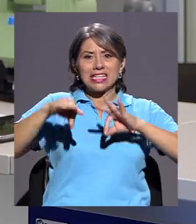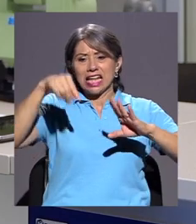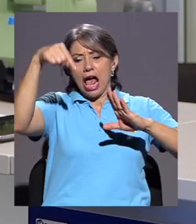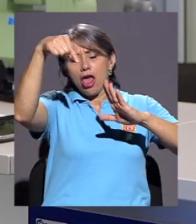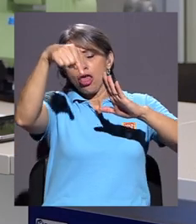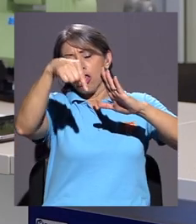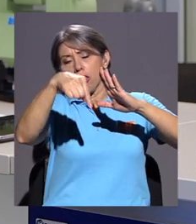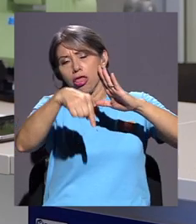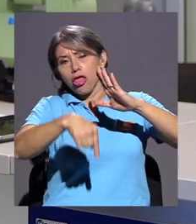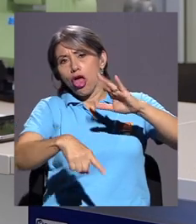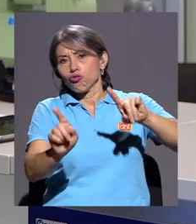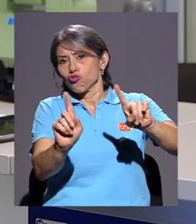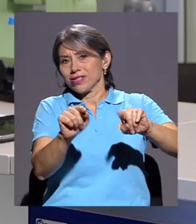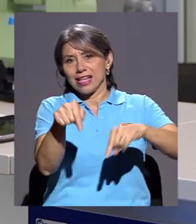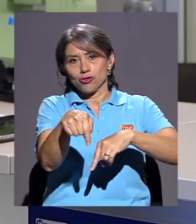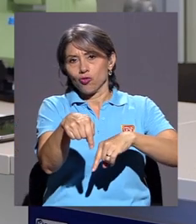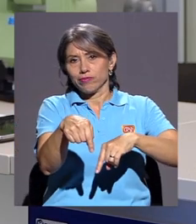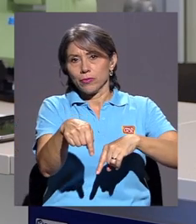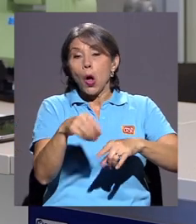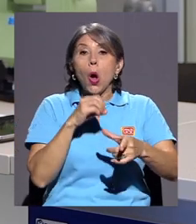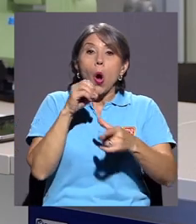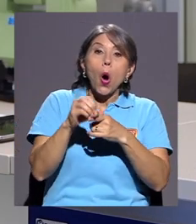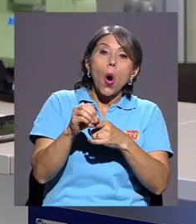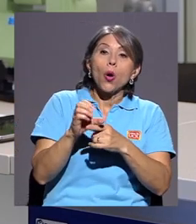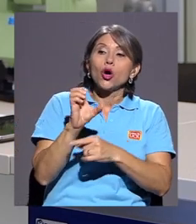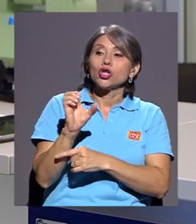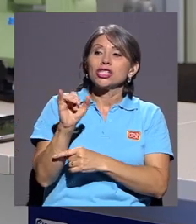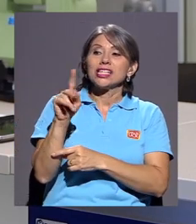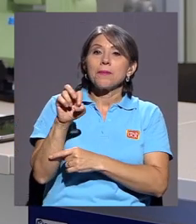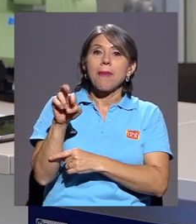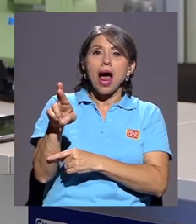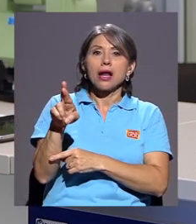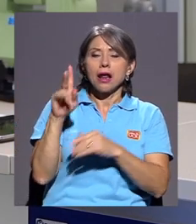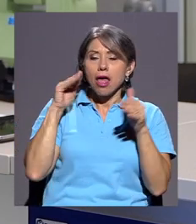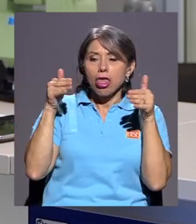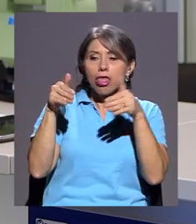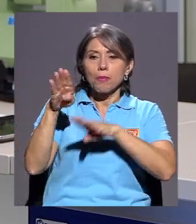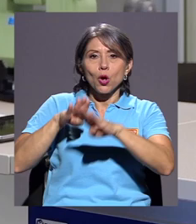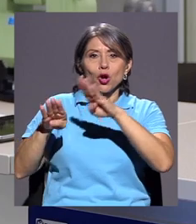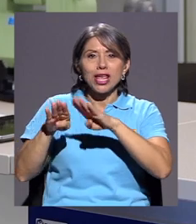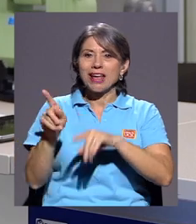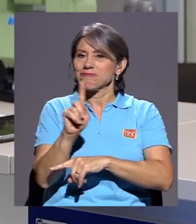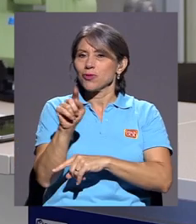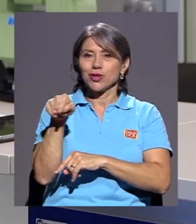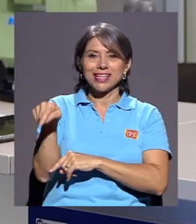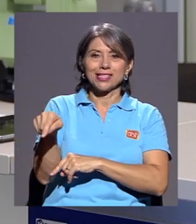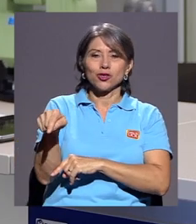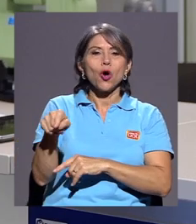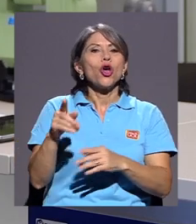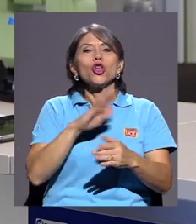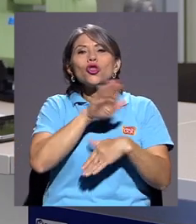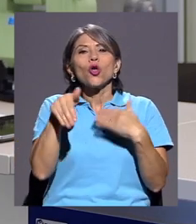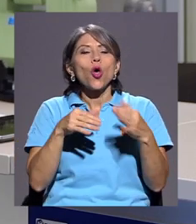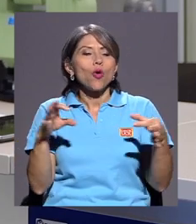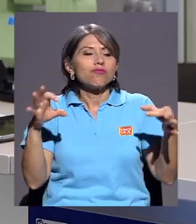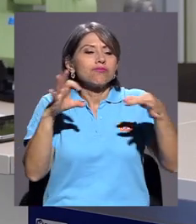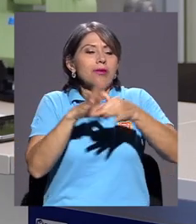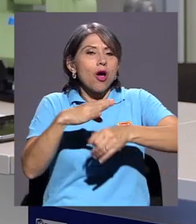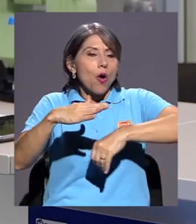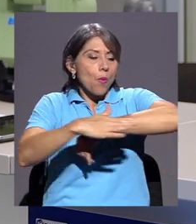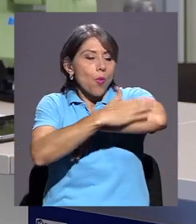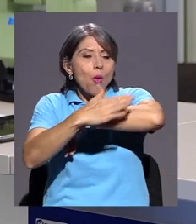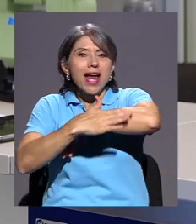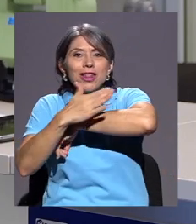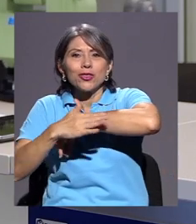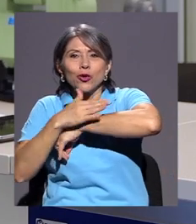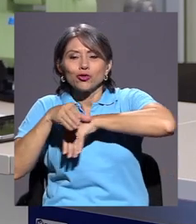profundas y es más de física, o mucho lo que se ve en el Cimar, que es de biología. Es básicamente todo lo que tiene que ver con puertos, rompeolas,